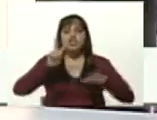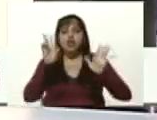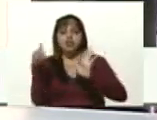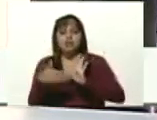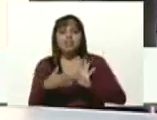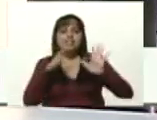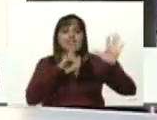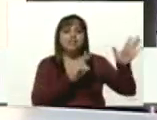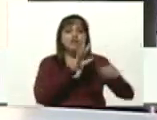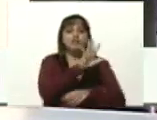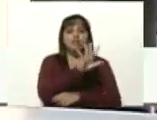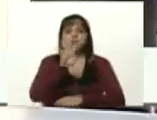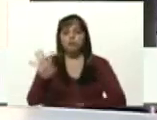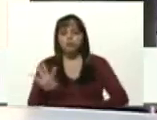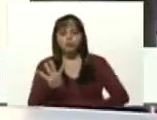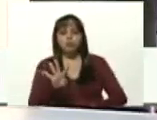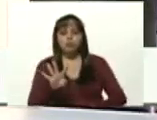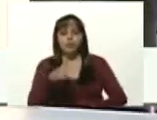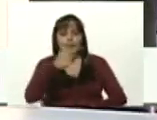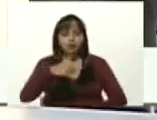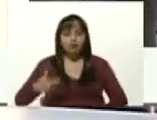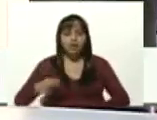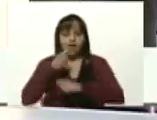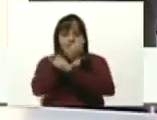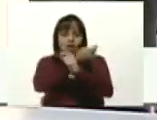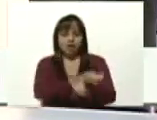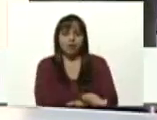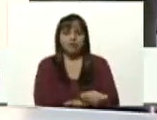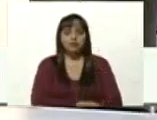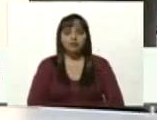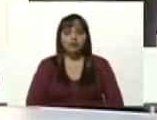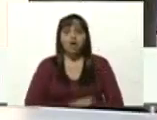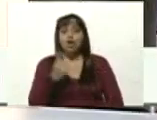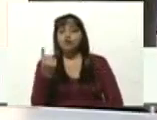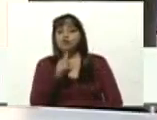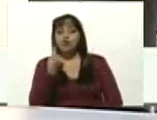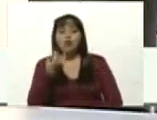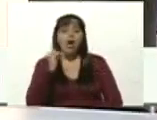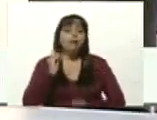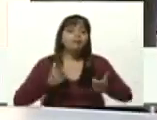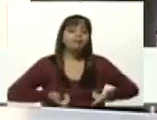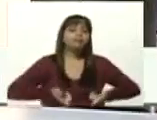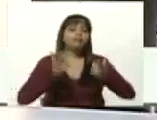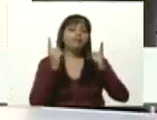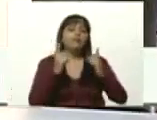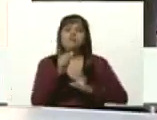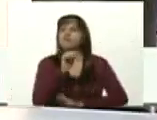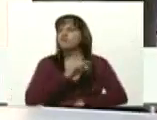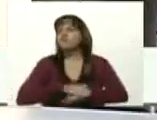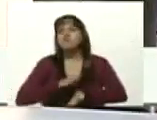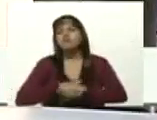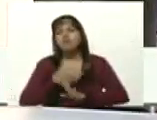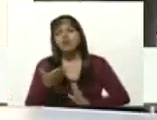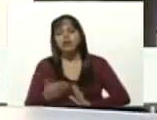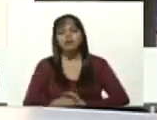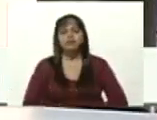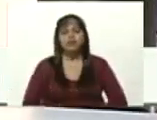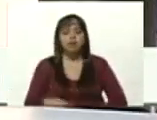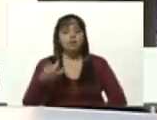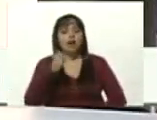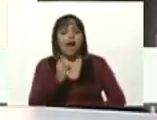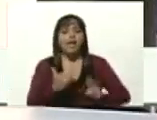754 patriotas solo eso ha sido posible porque estamos